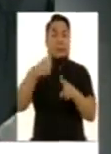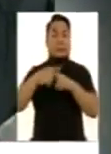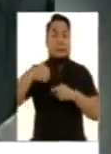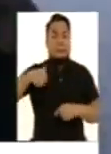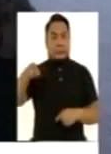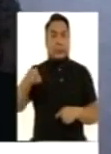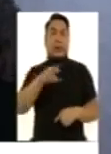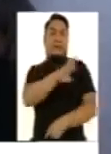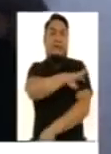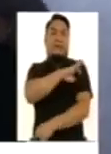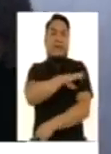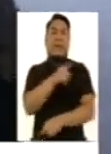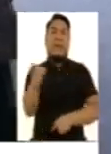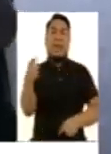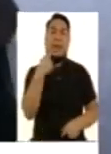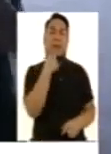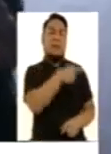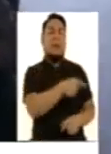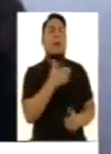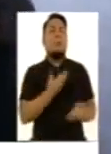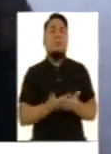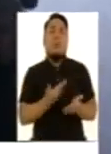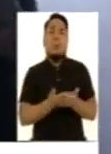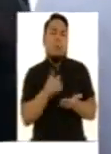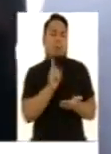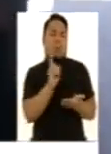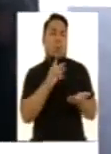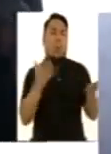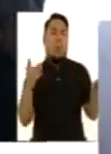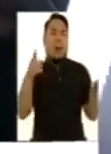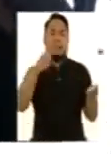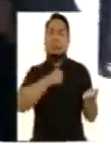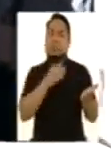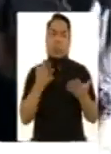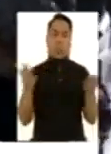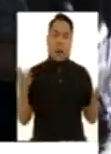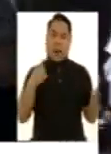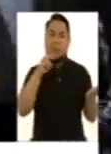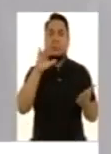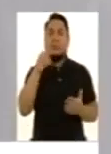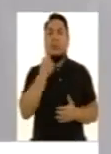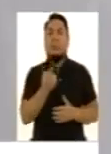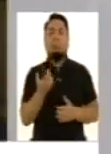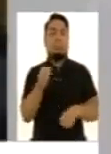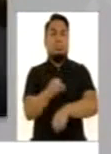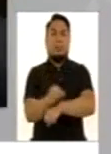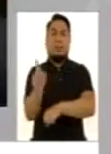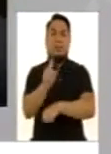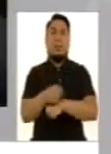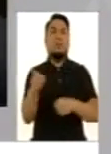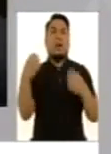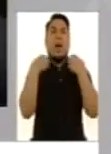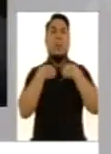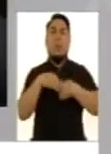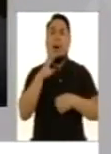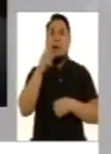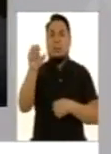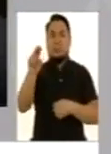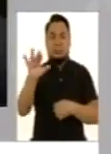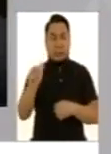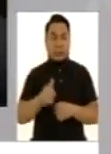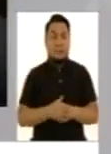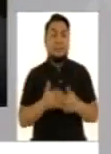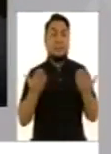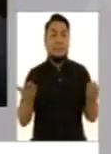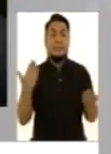la Fiscalía carece de fundamentos para cambiar la orden de comparecencia restringida por prisión preventiva. Por más que haya suficientes elementos de convicción o graves